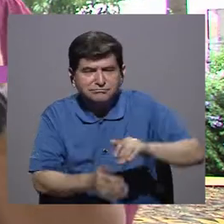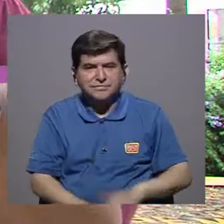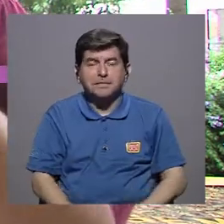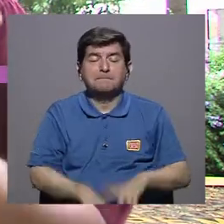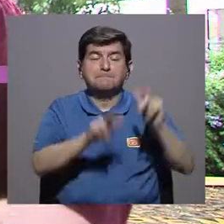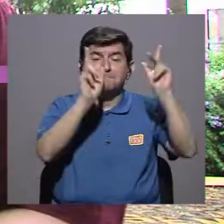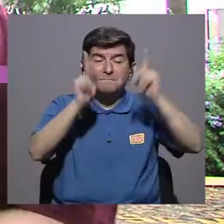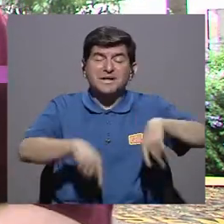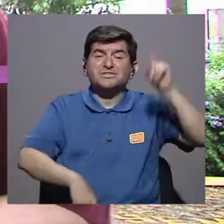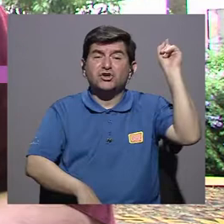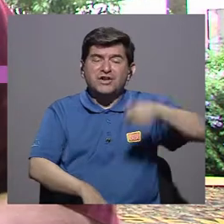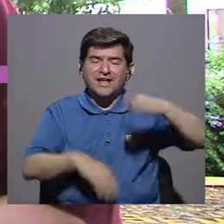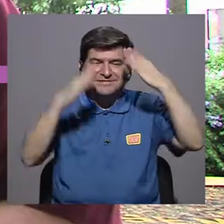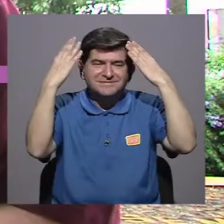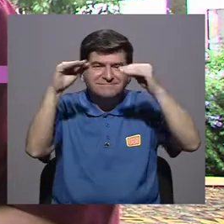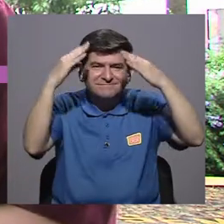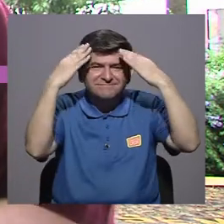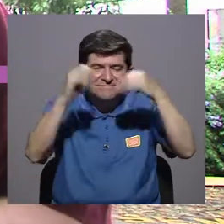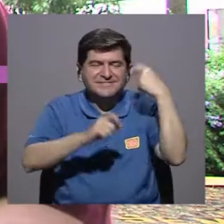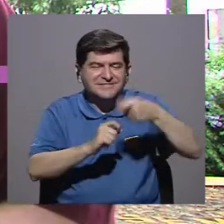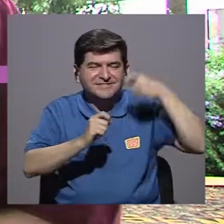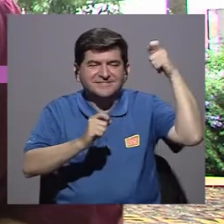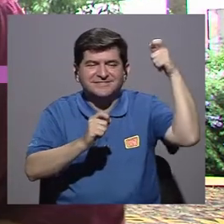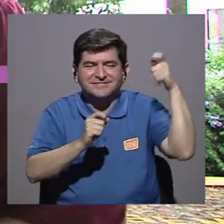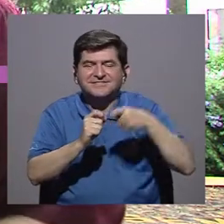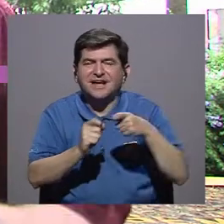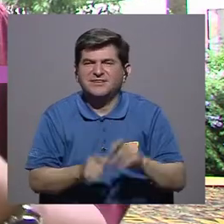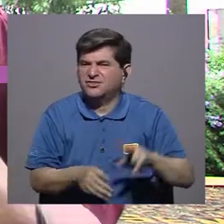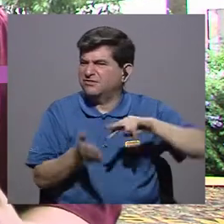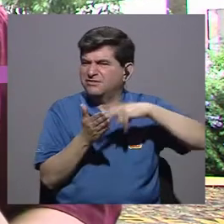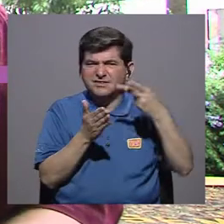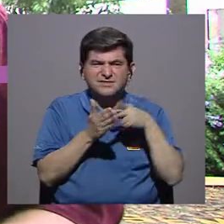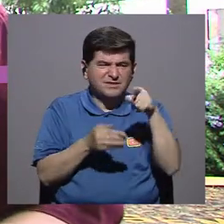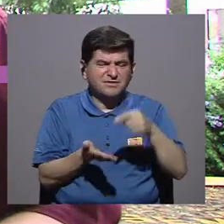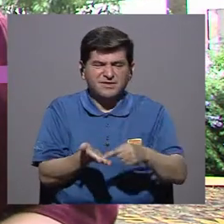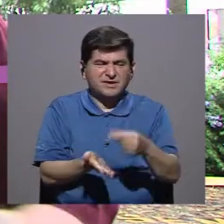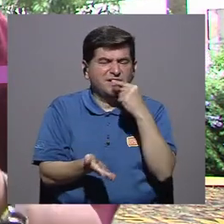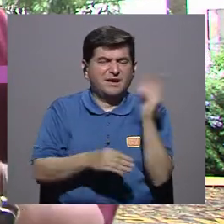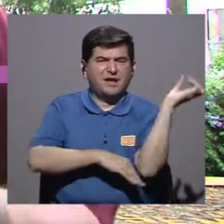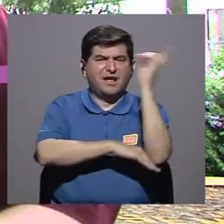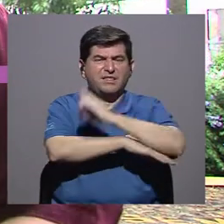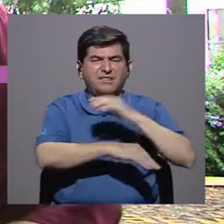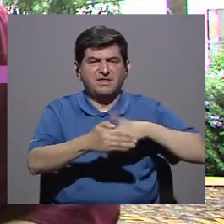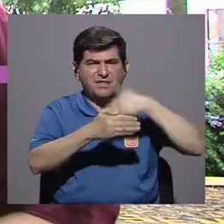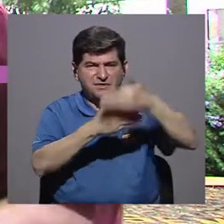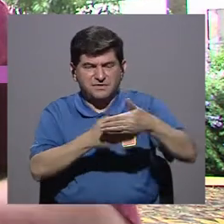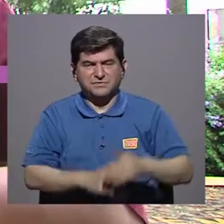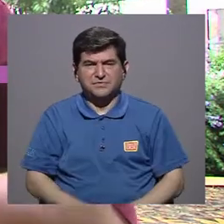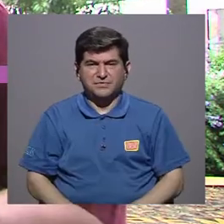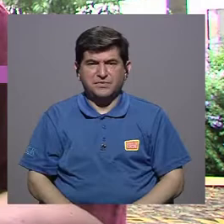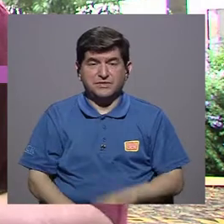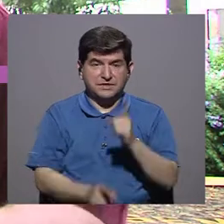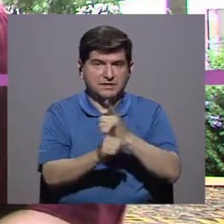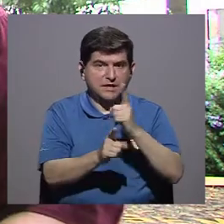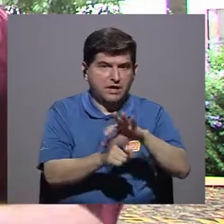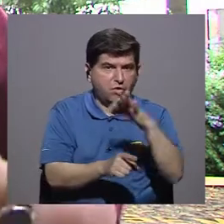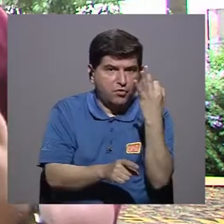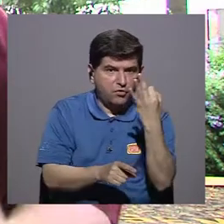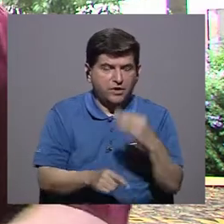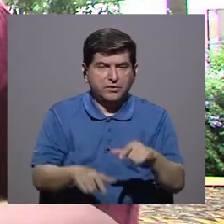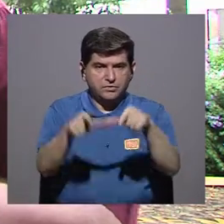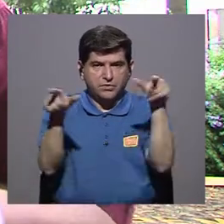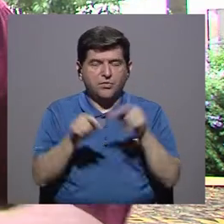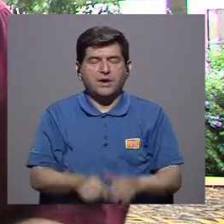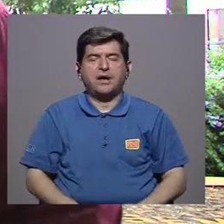que las personas deben informarse exactamente qué es la píldora del día después, qué significa en medios adecuados,